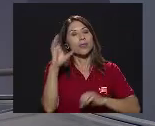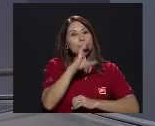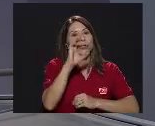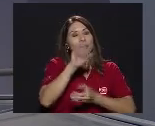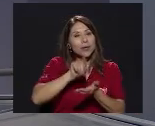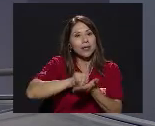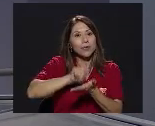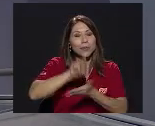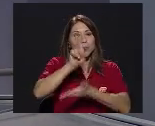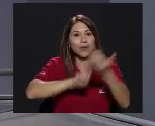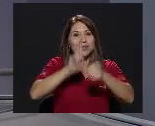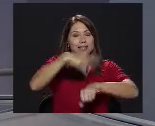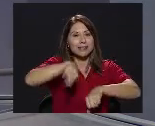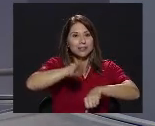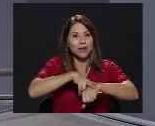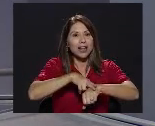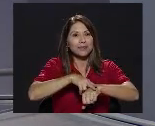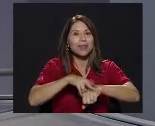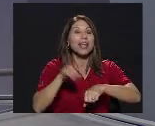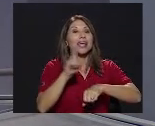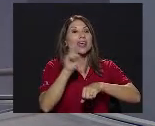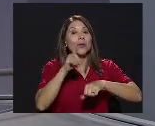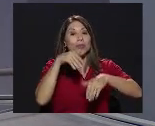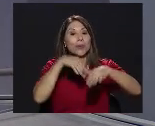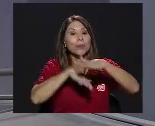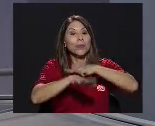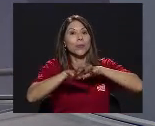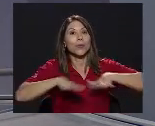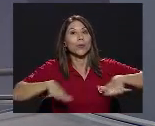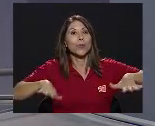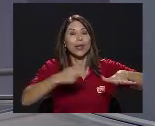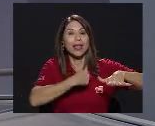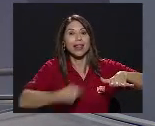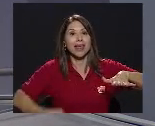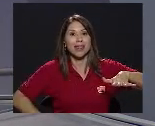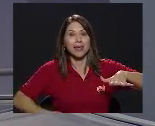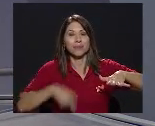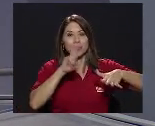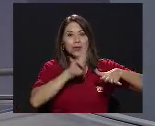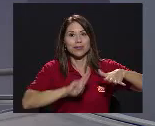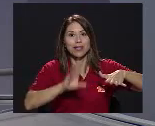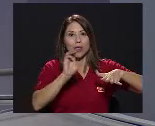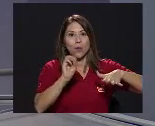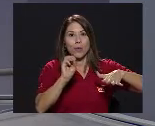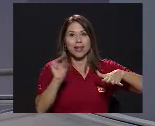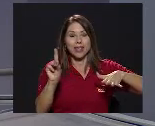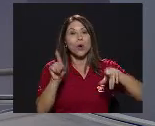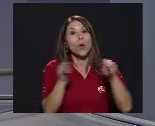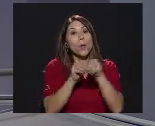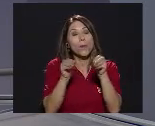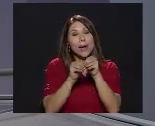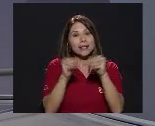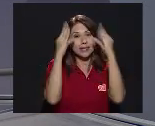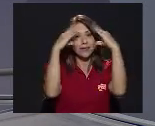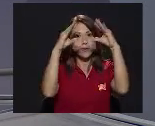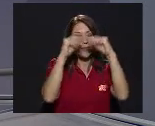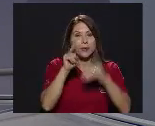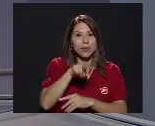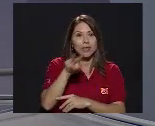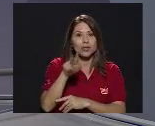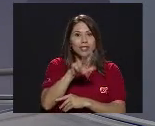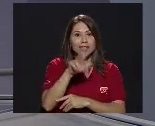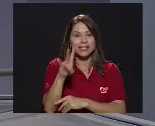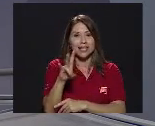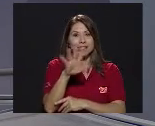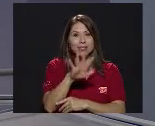editorial Universidad Nacional Que está ubicado En el campus Omar Tengo En Heredia O puede solicitar Más información Más adelante En el 2237